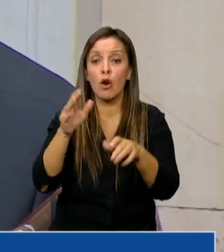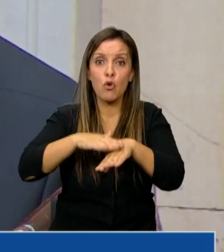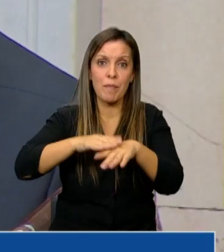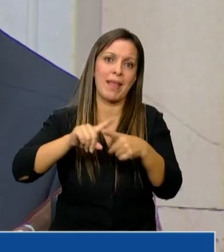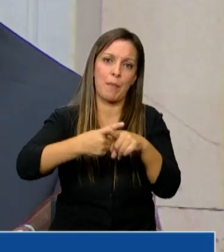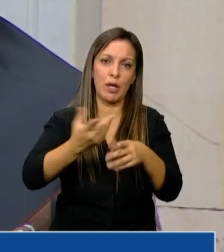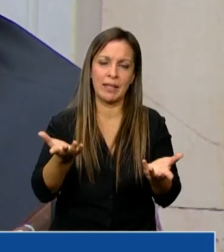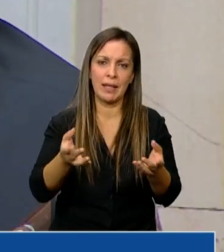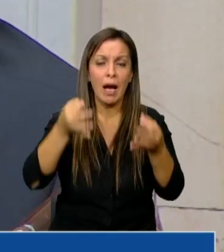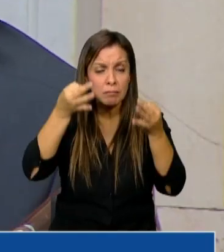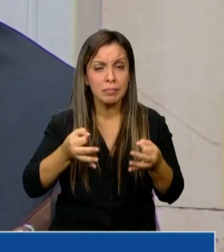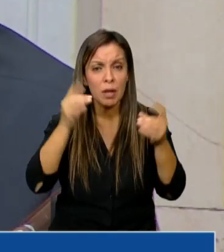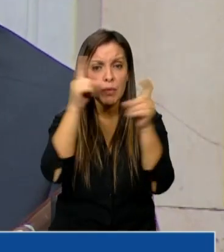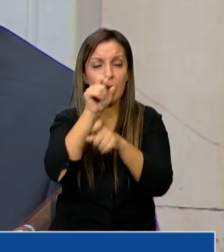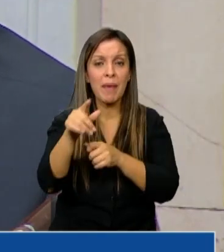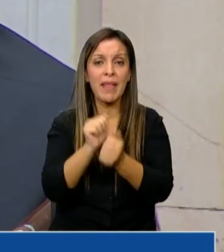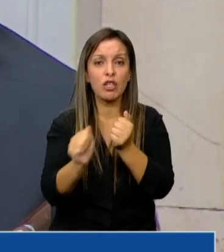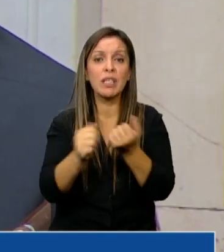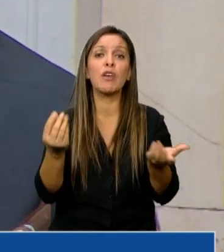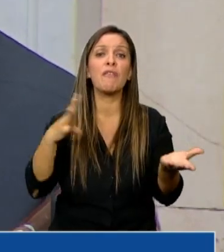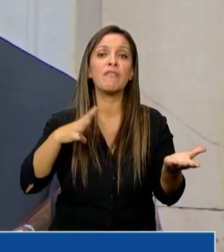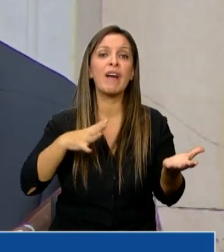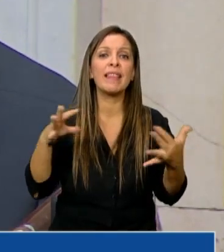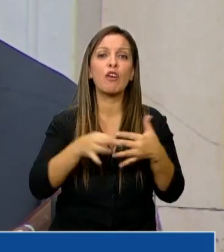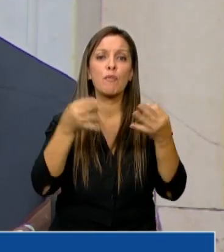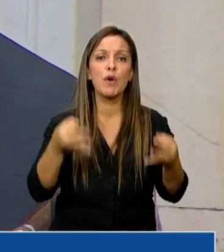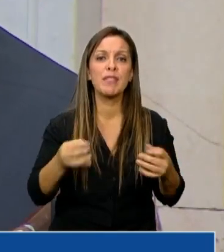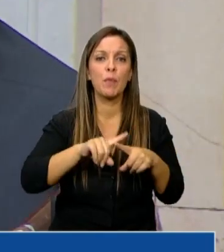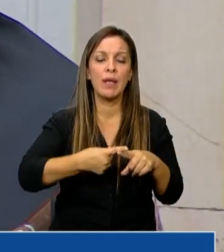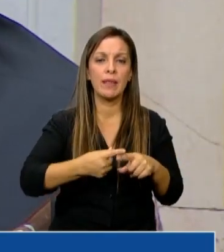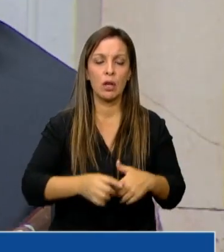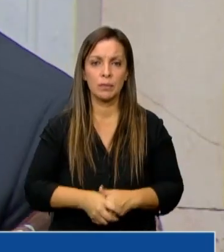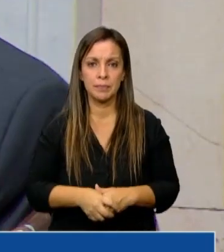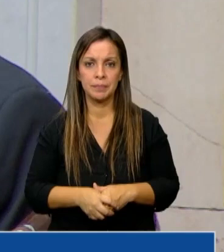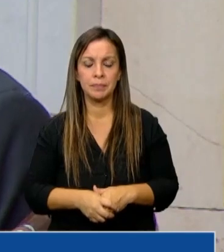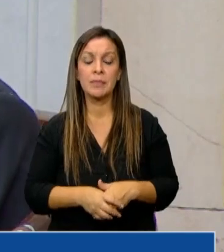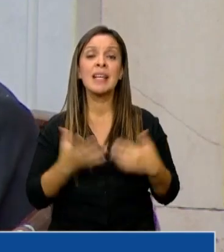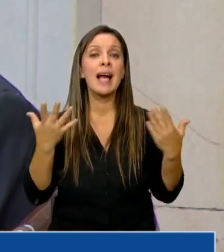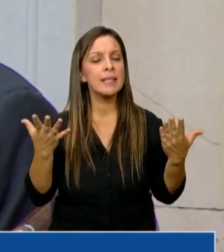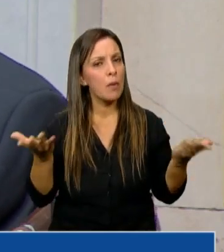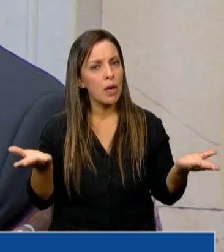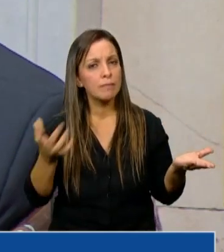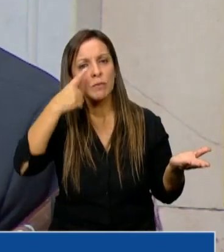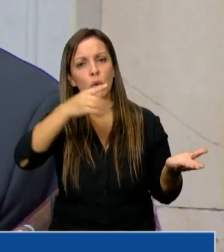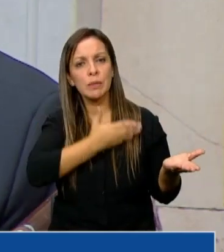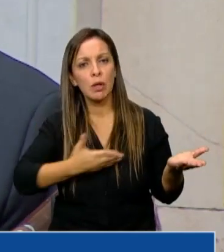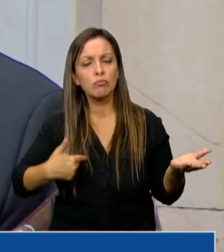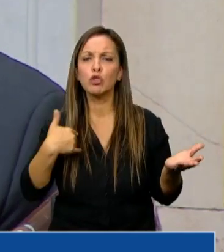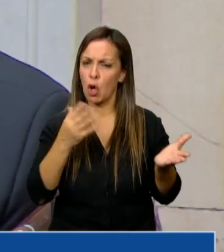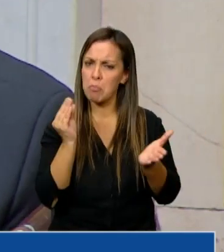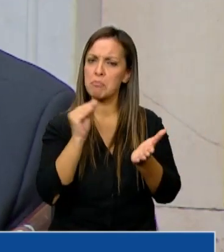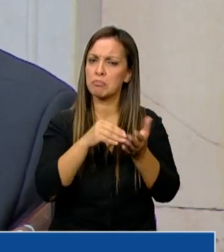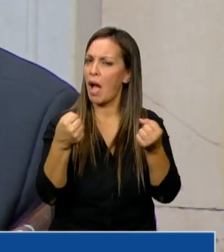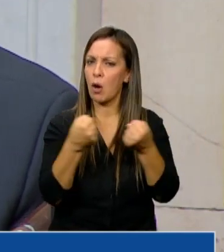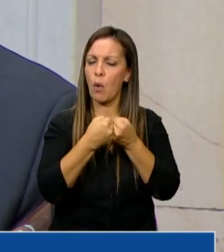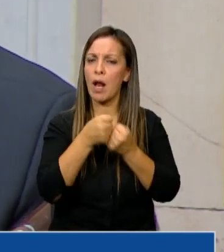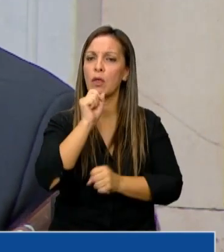Rosario, en definitiva, es la falta de compromiso político. Así que, señor Presidente, para finalizar, me sumo las palabras